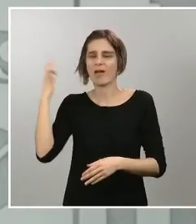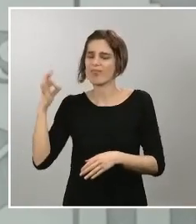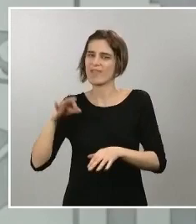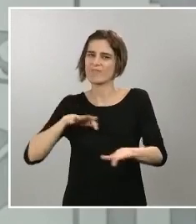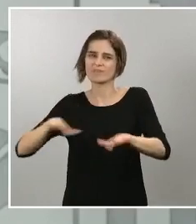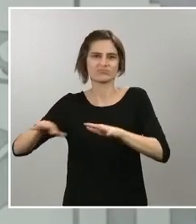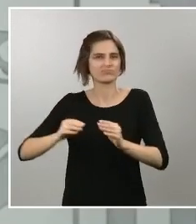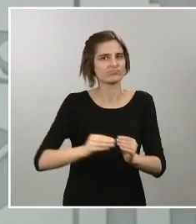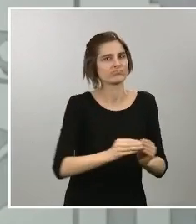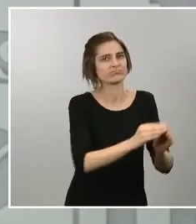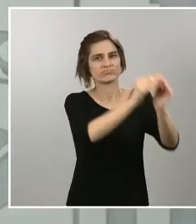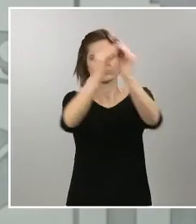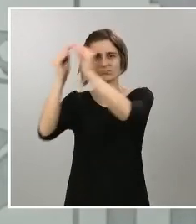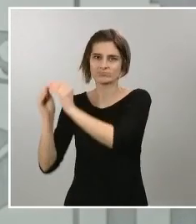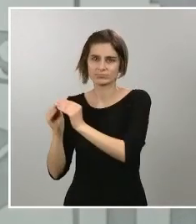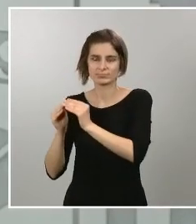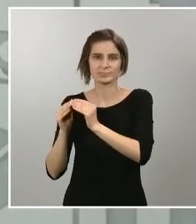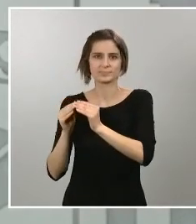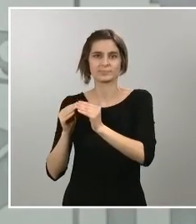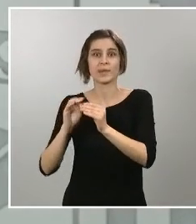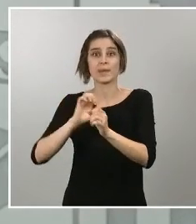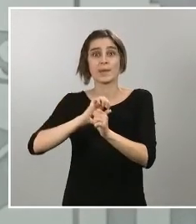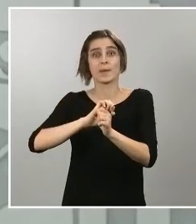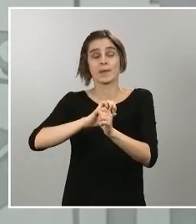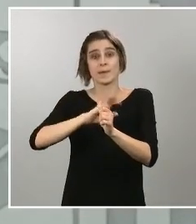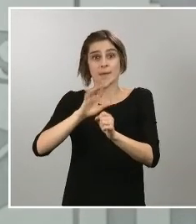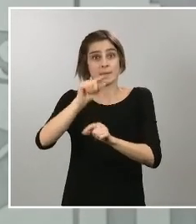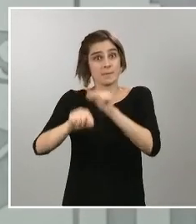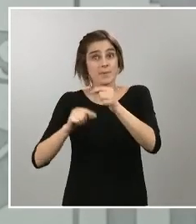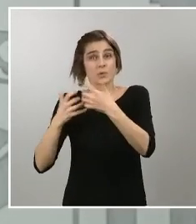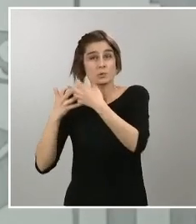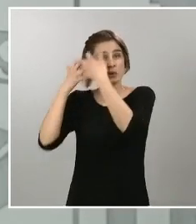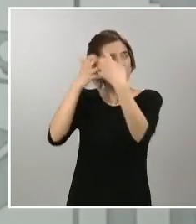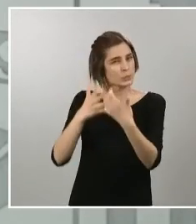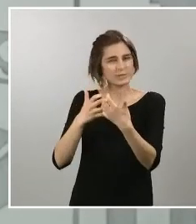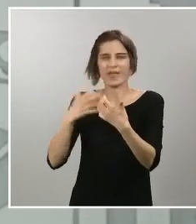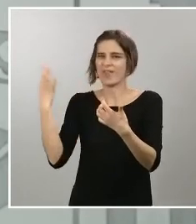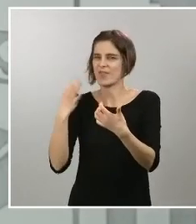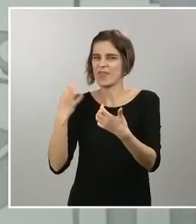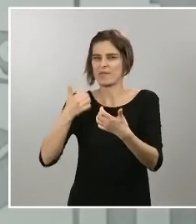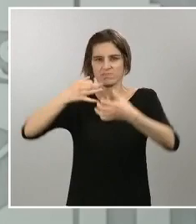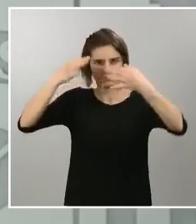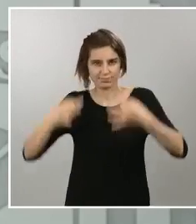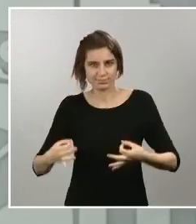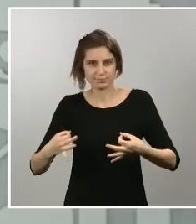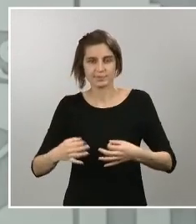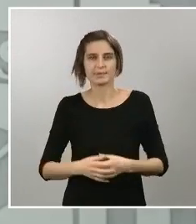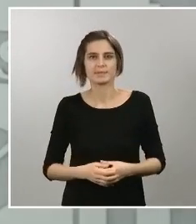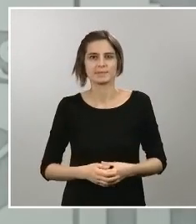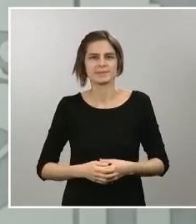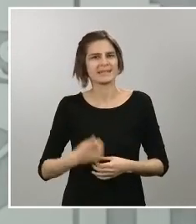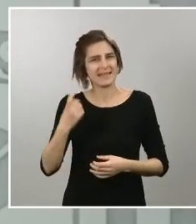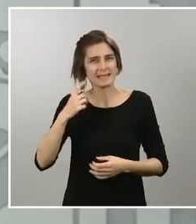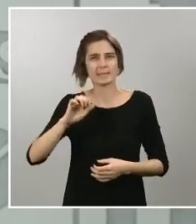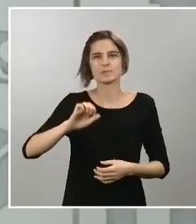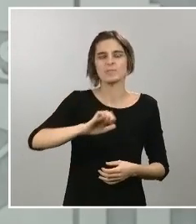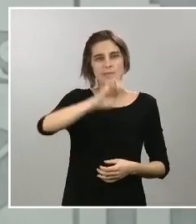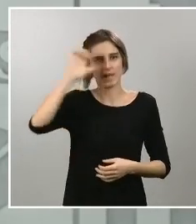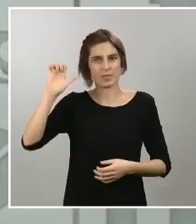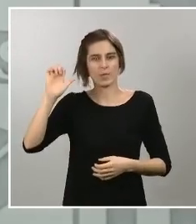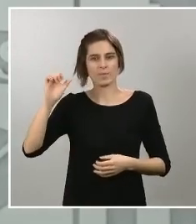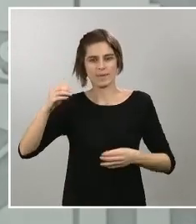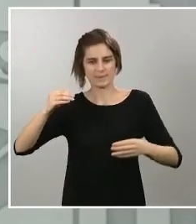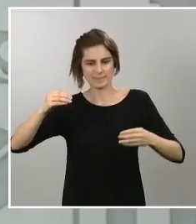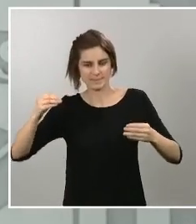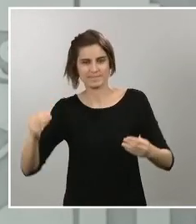contra el virus. Necesitamos mucha y mejor Europa que esté trabajando en pos de los ciudadanos, poniendo